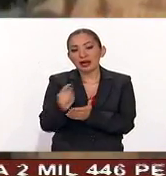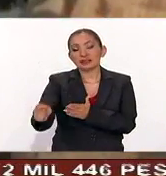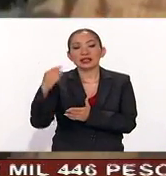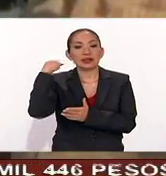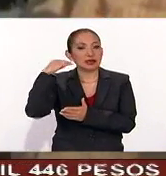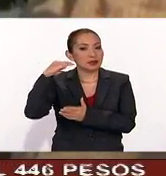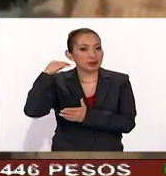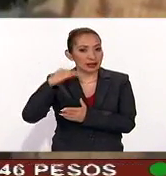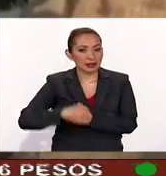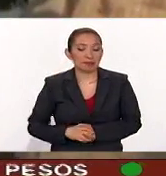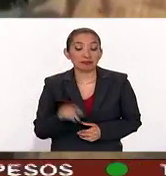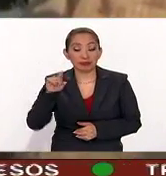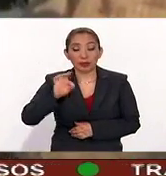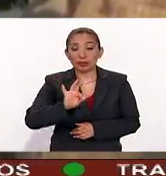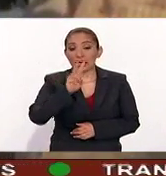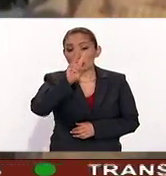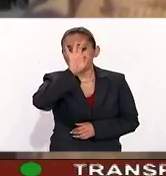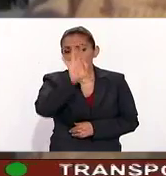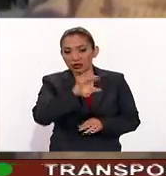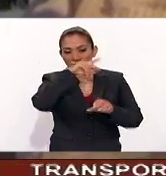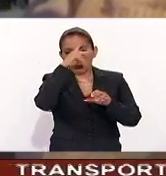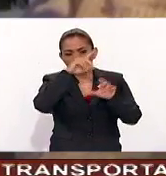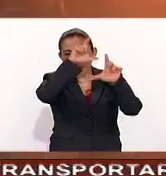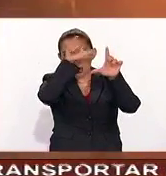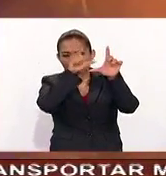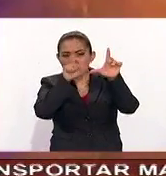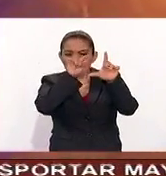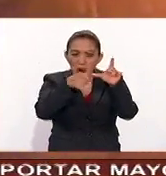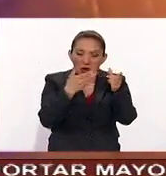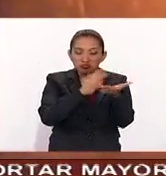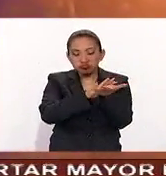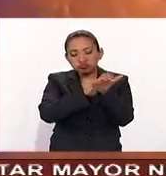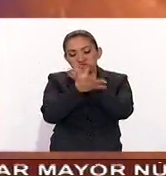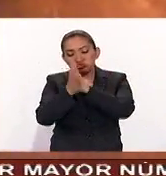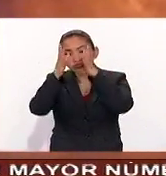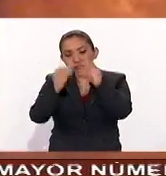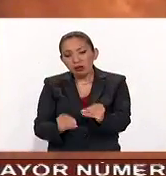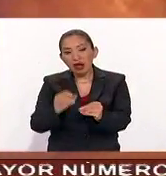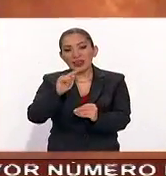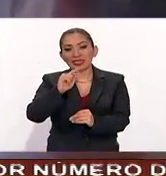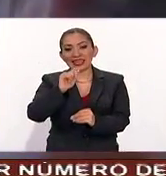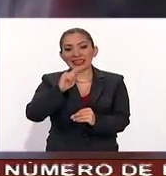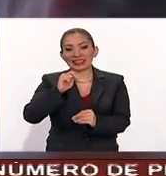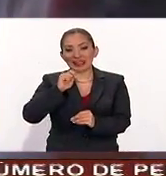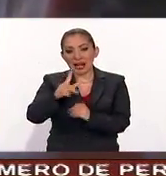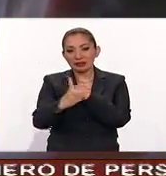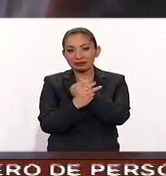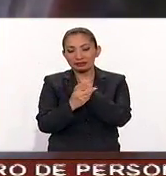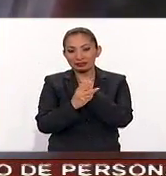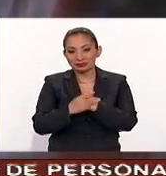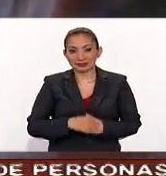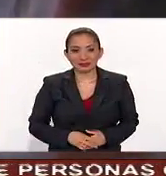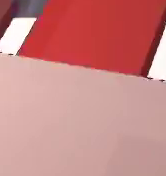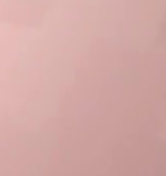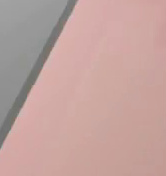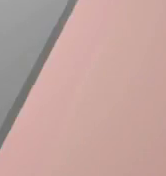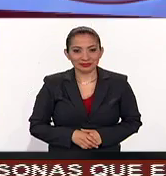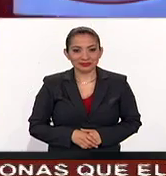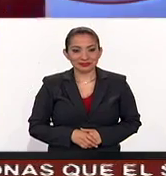Yucatán. Con esto, el 92% del país pasará a la televisión digital terrestre.